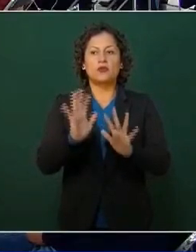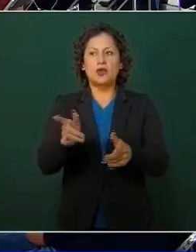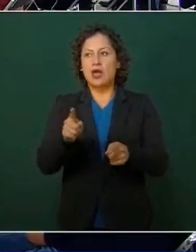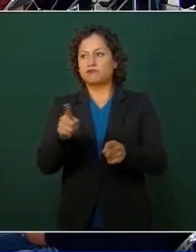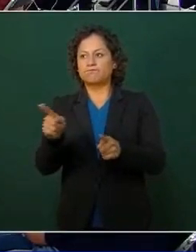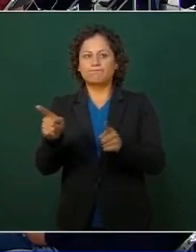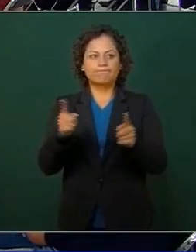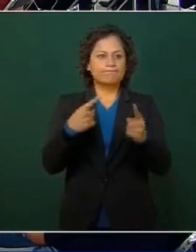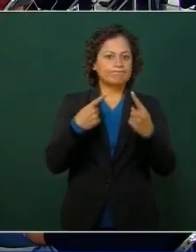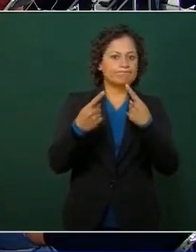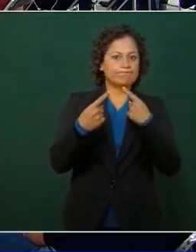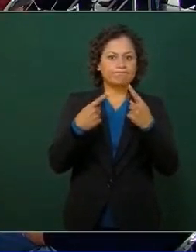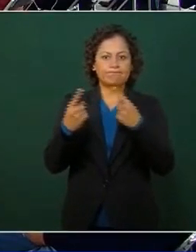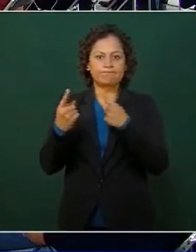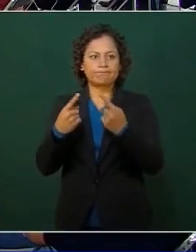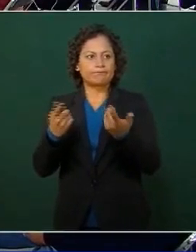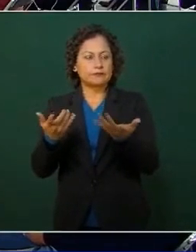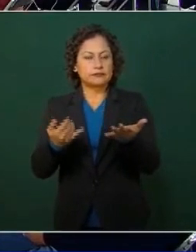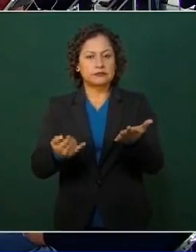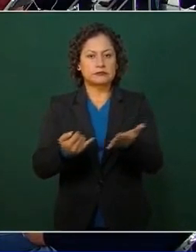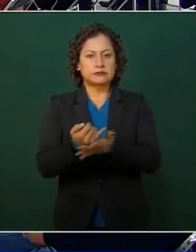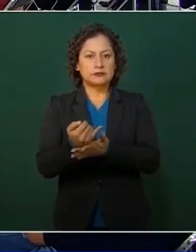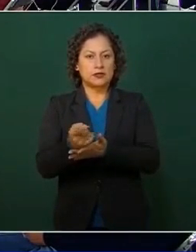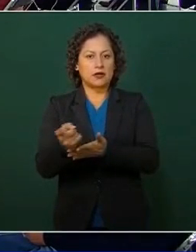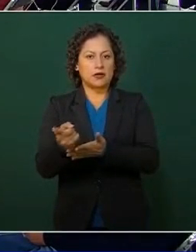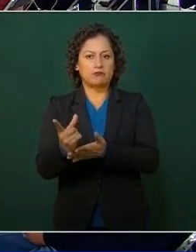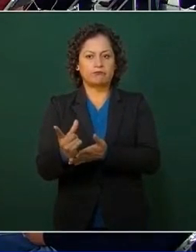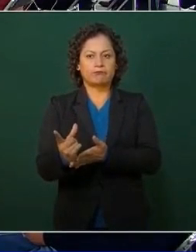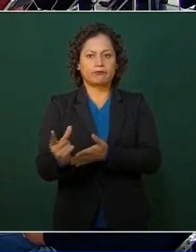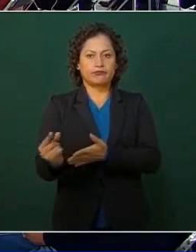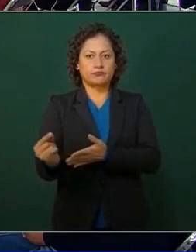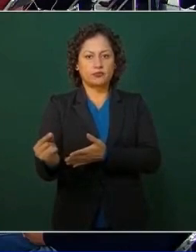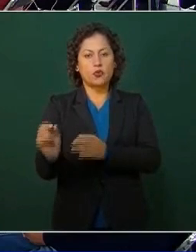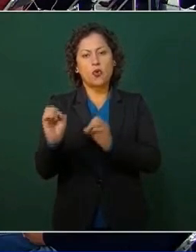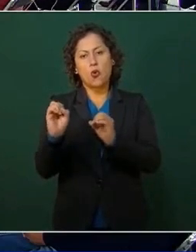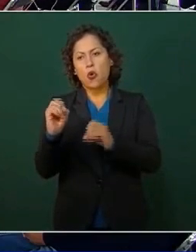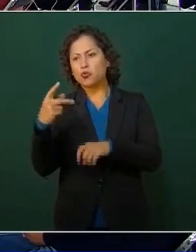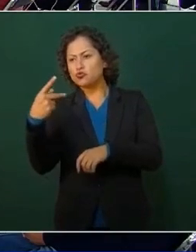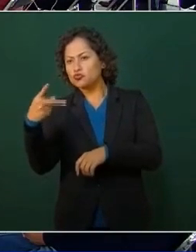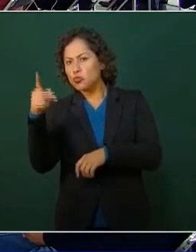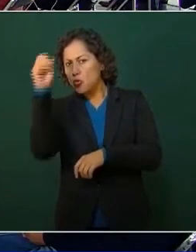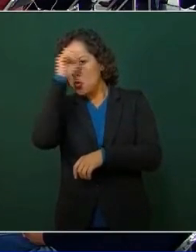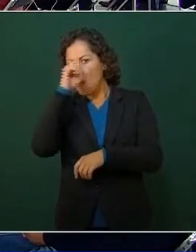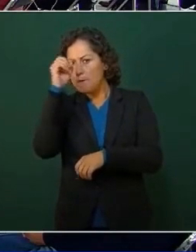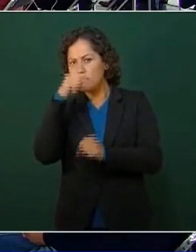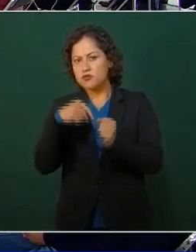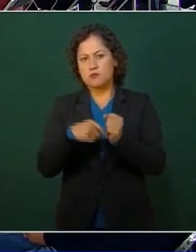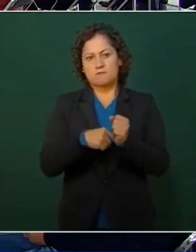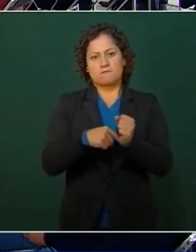siempre, pero simulaba, está